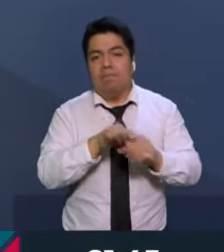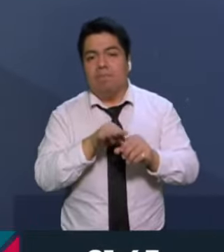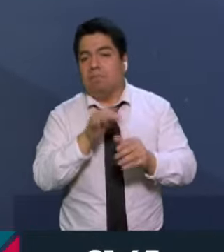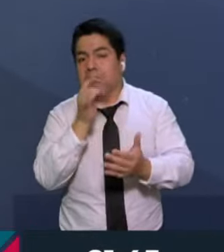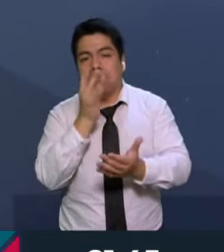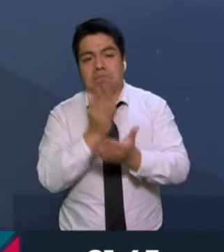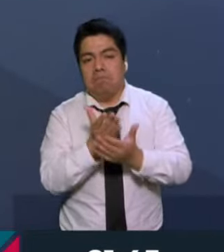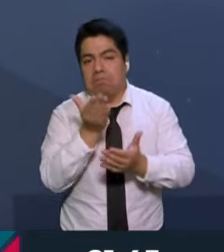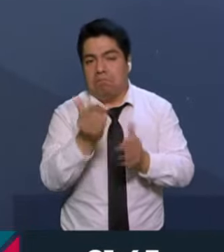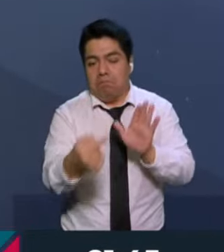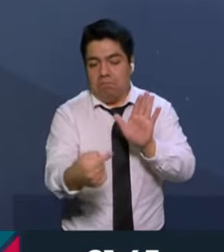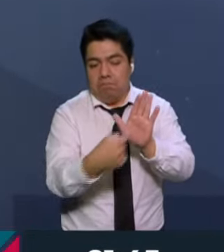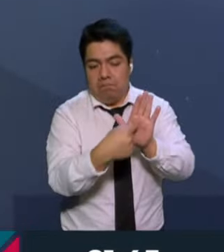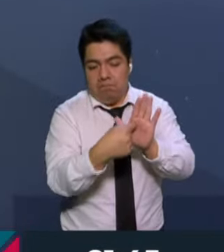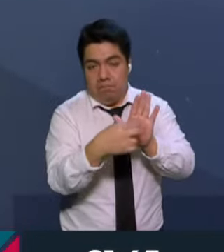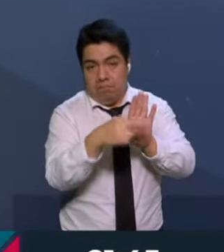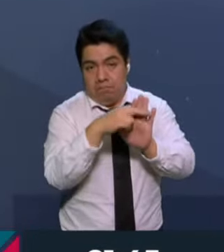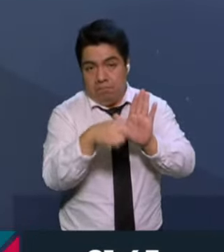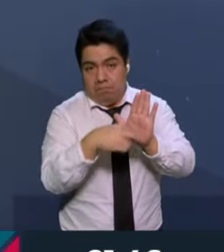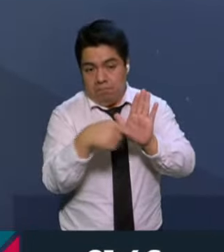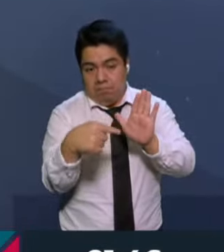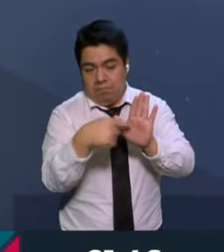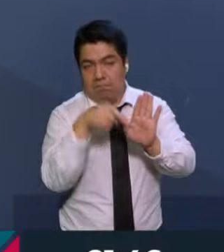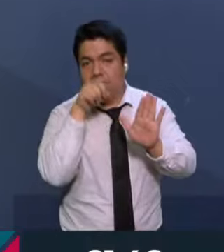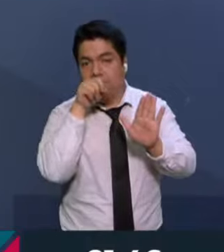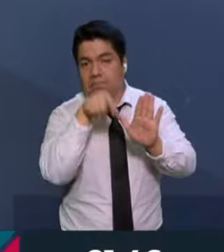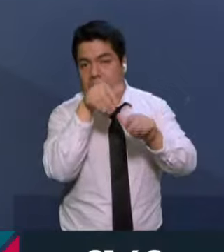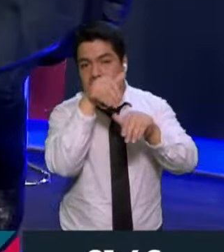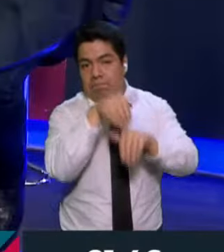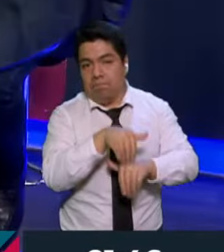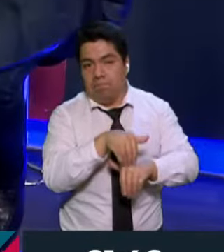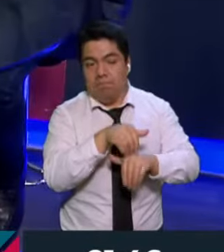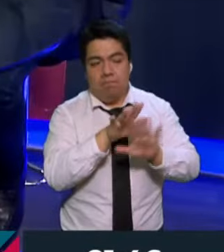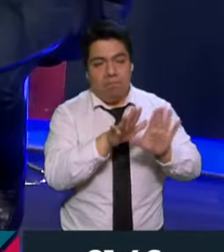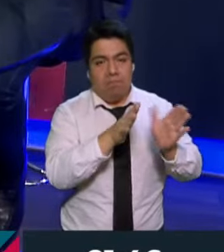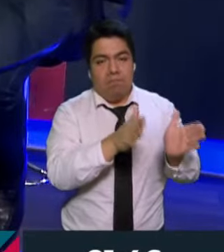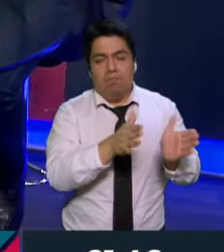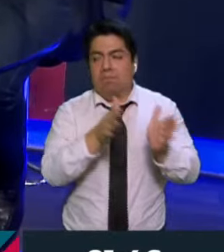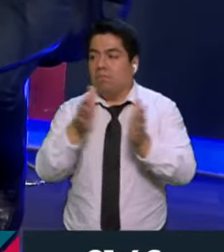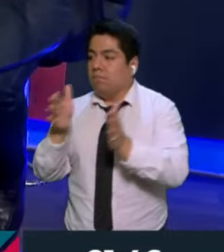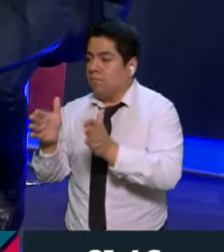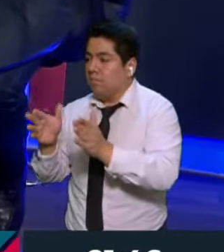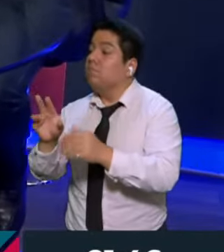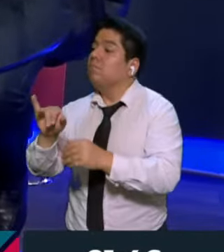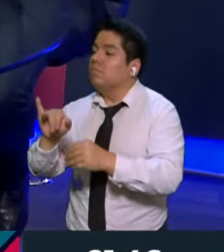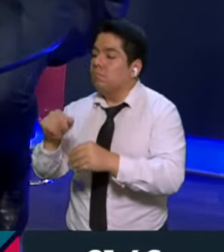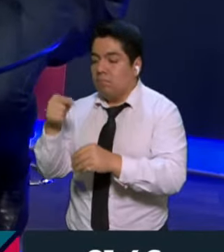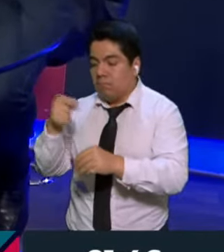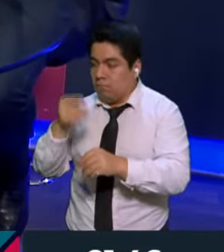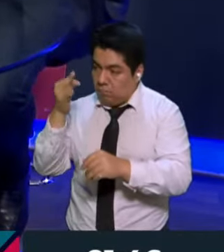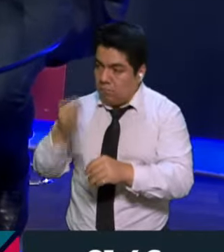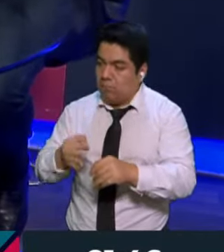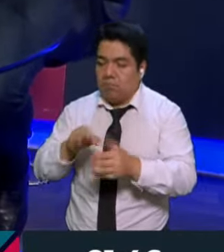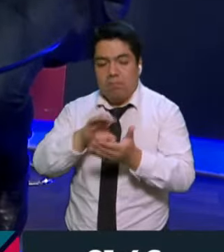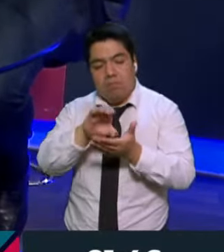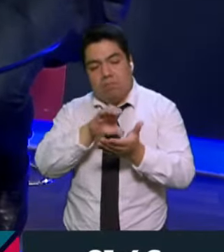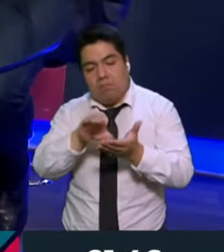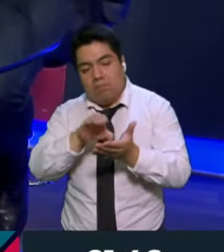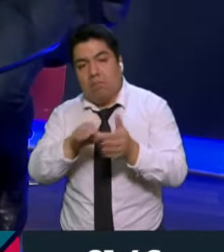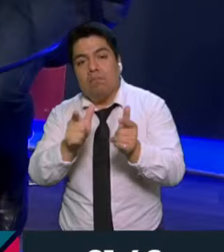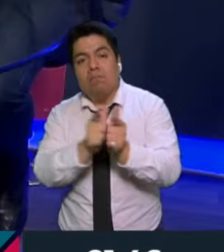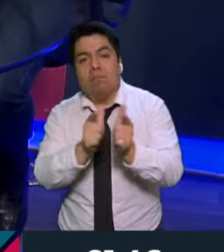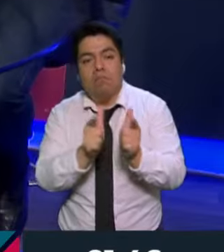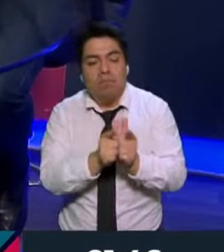pedimos es que se aplique el mismo criterio. Ok. Y del otro lado, ¿cuál sería el argumento para que sí se tome en cuenta y se reparta por coalición